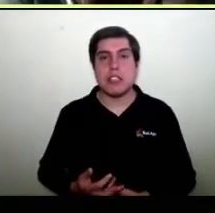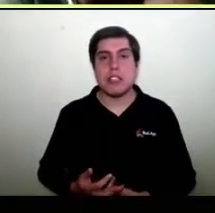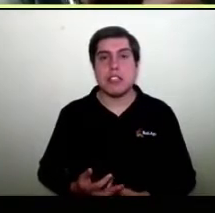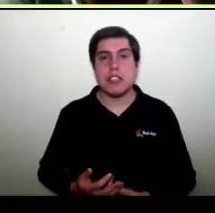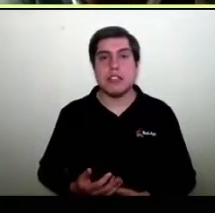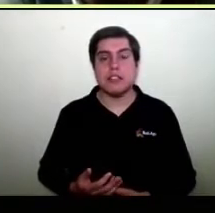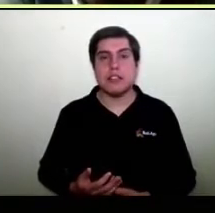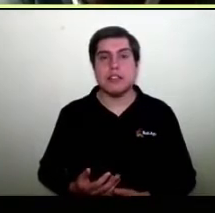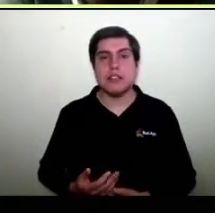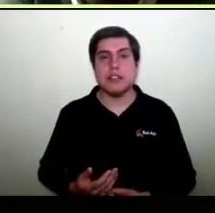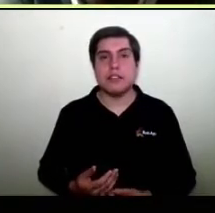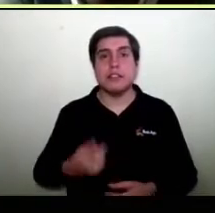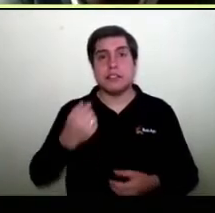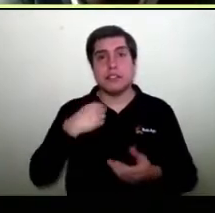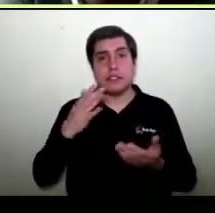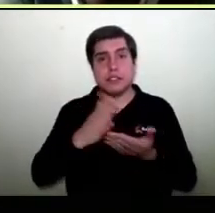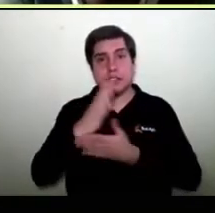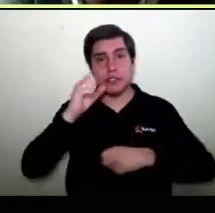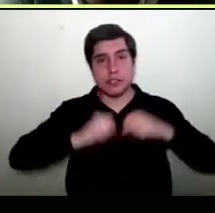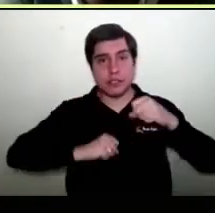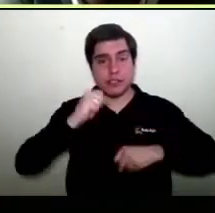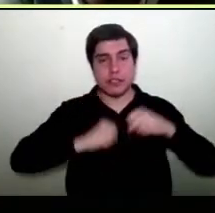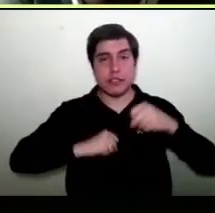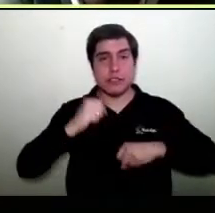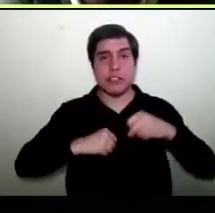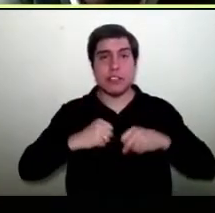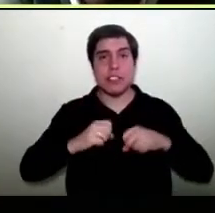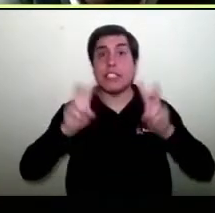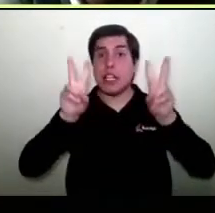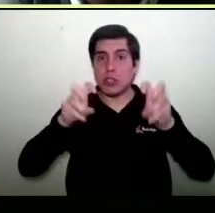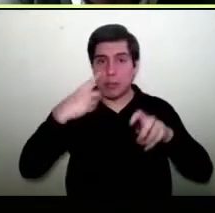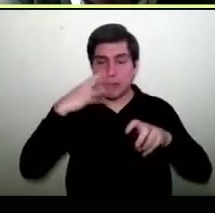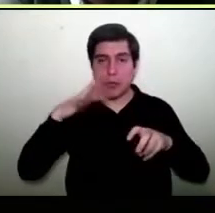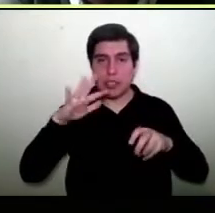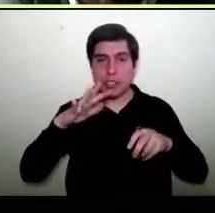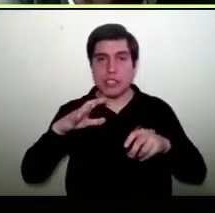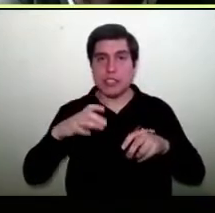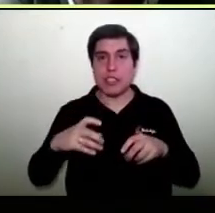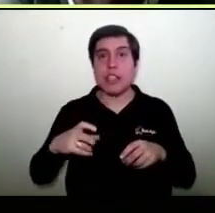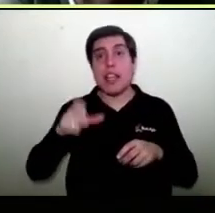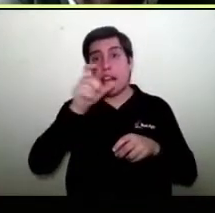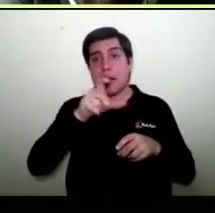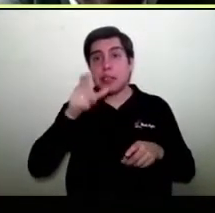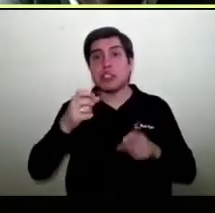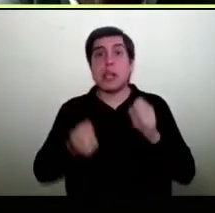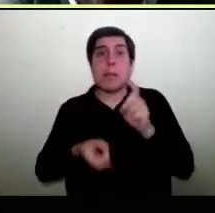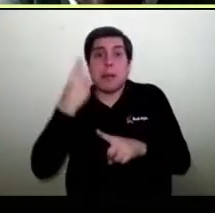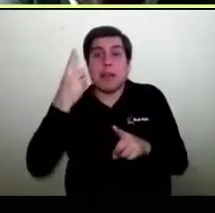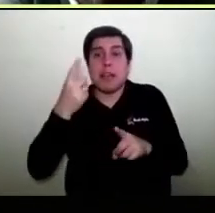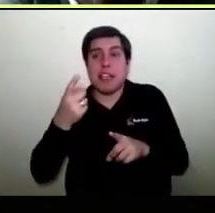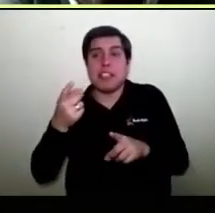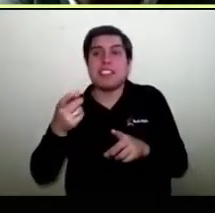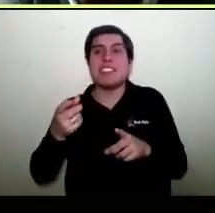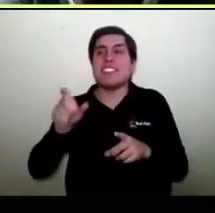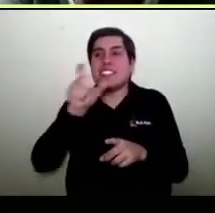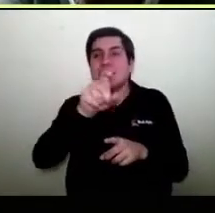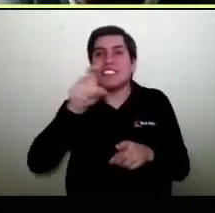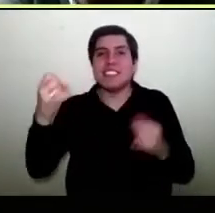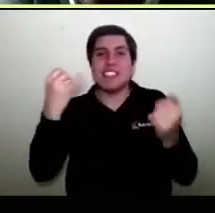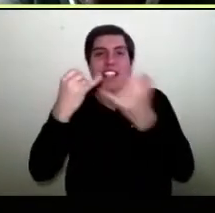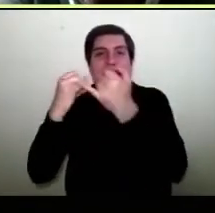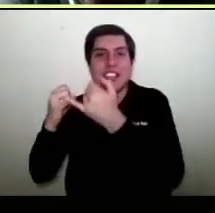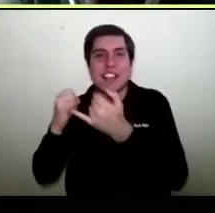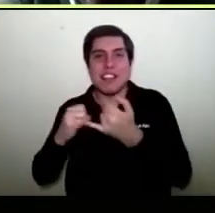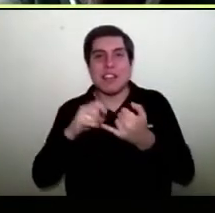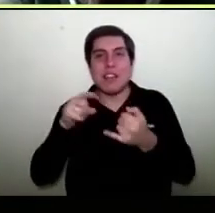importante. Cuando yo parto con un emprendimiento, muchas veces mis primeros clientes son mis cercanos y mis cercanos no son